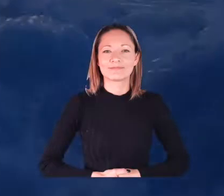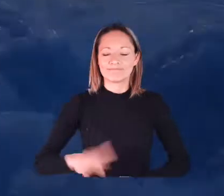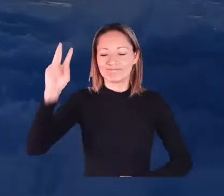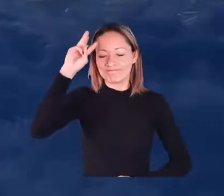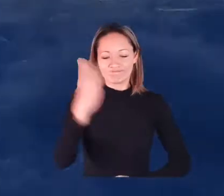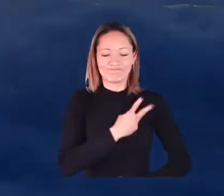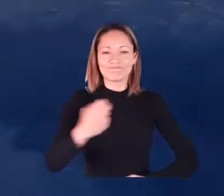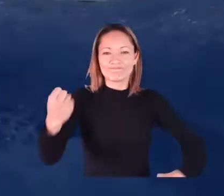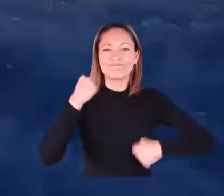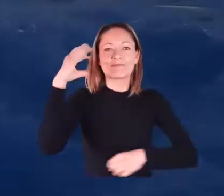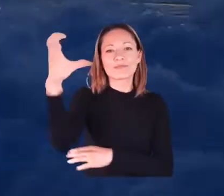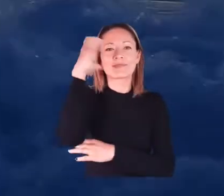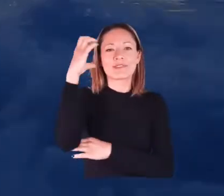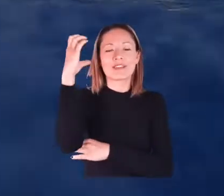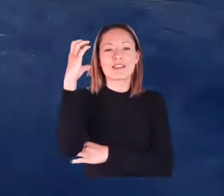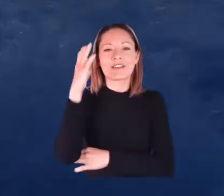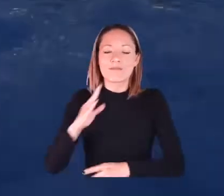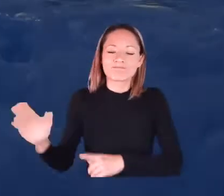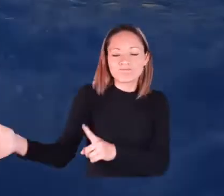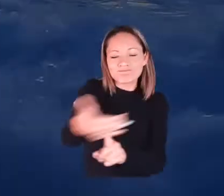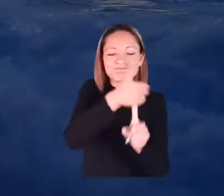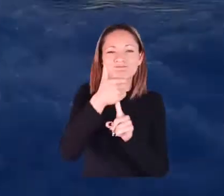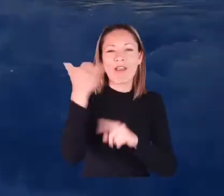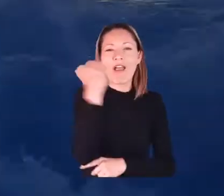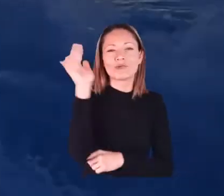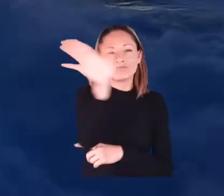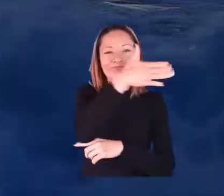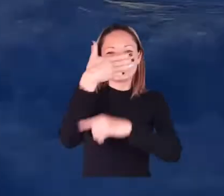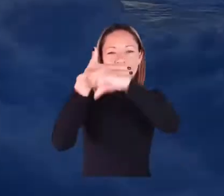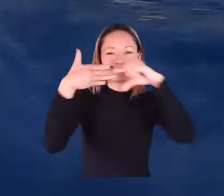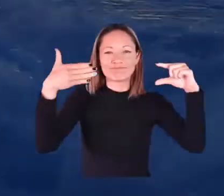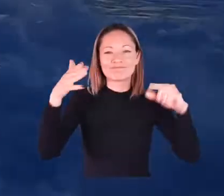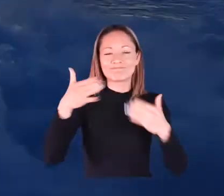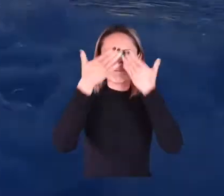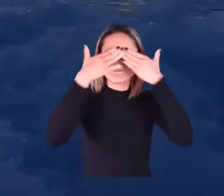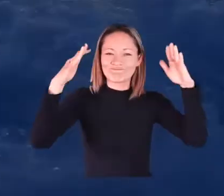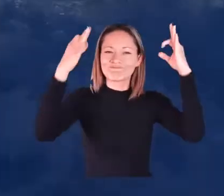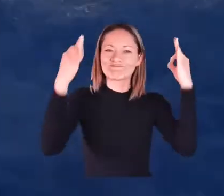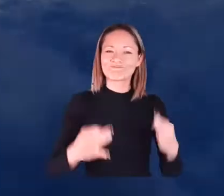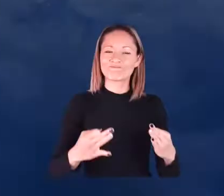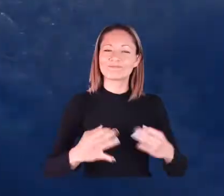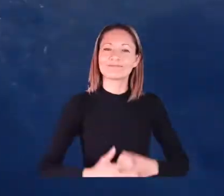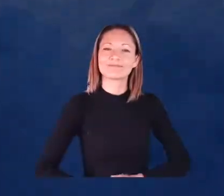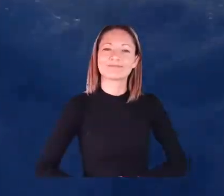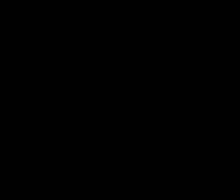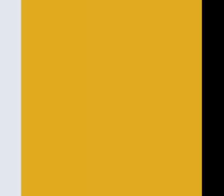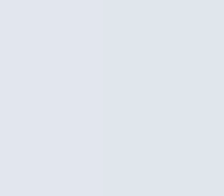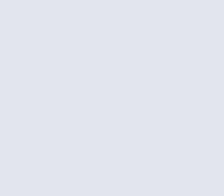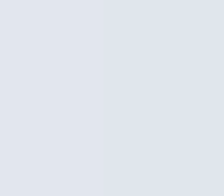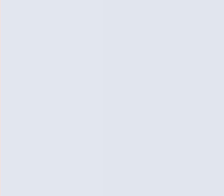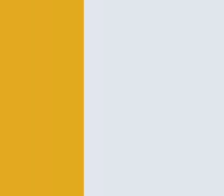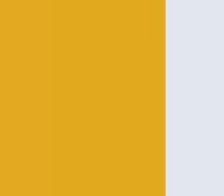Armada de Colombia, protegemos el azul de la bandera, por una democracia segura.